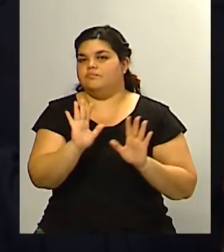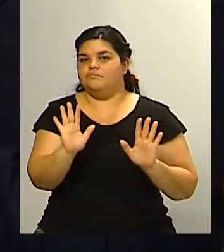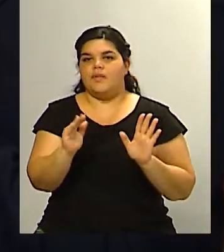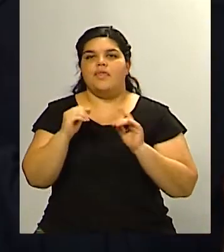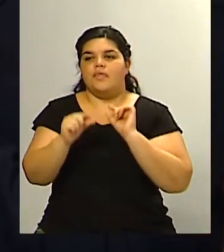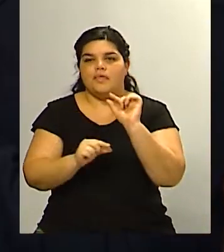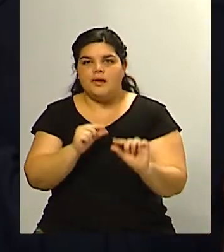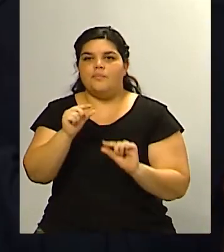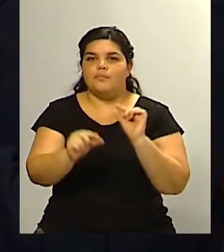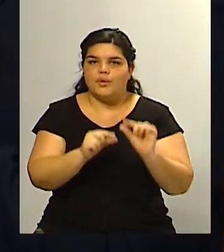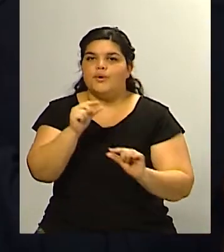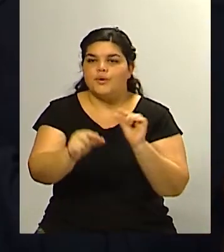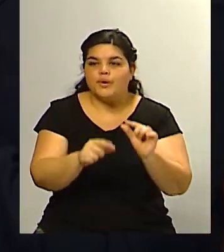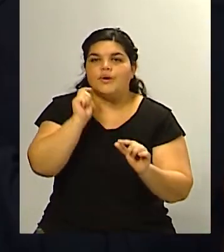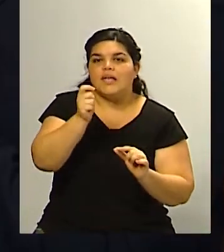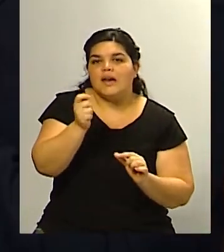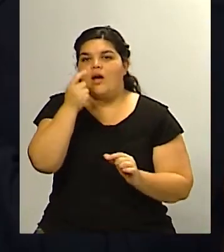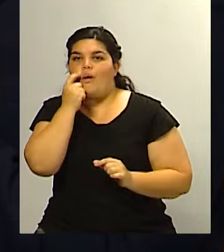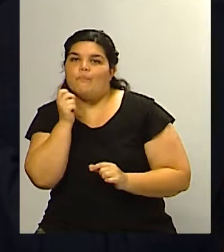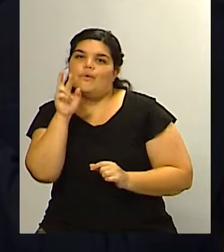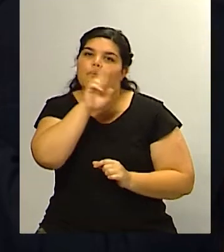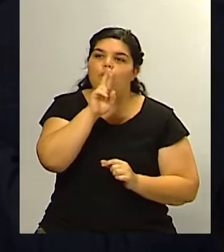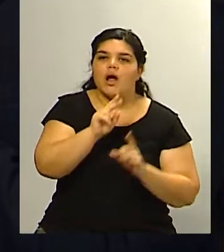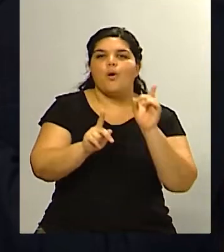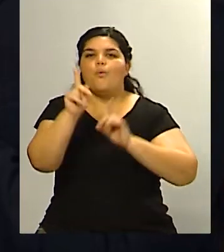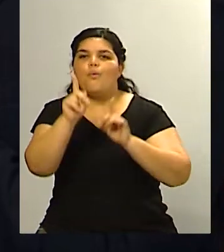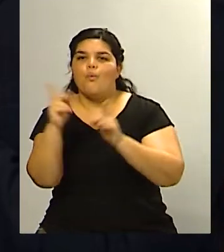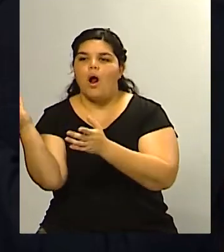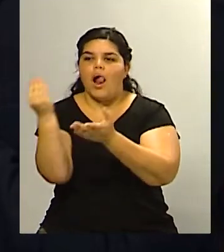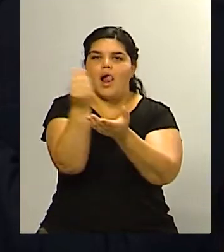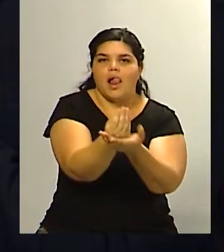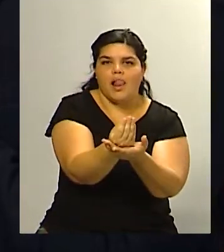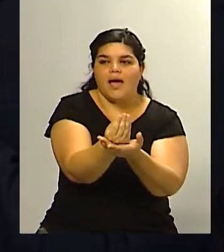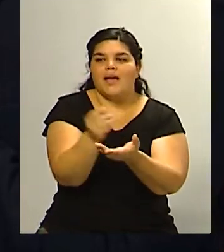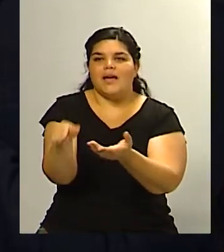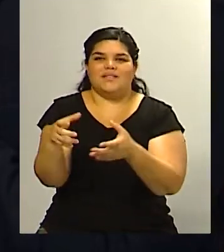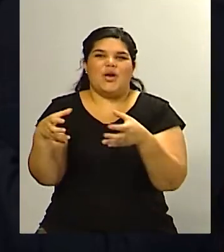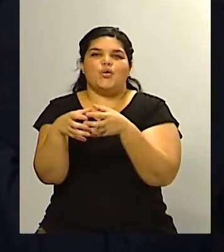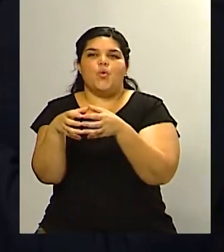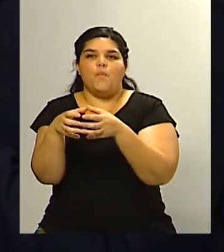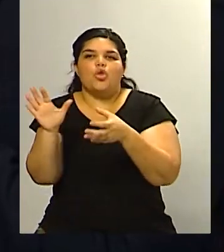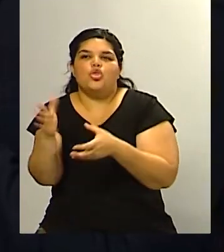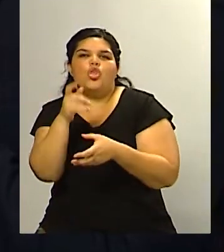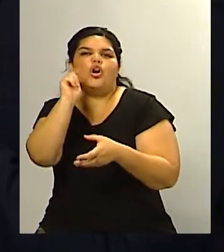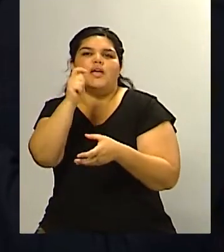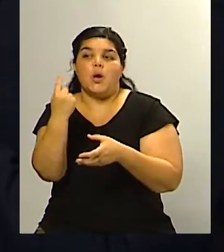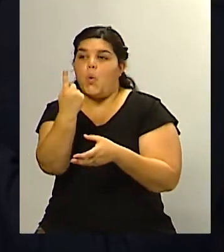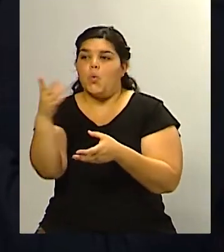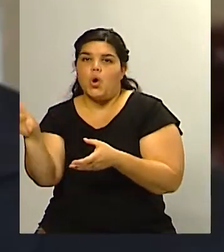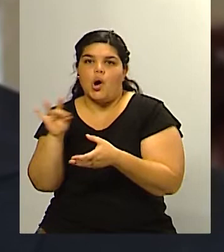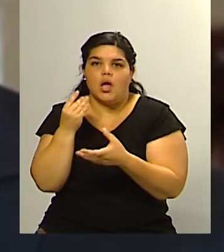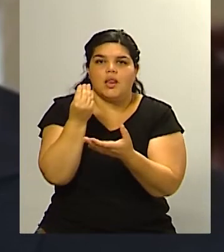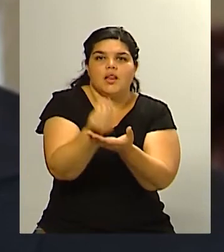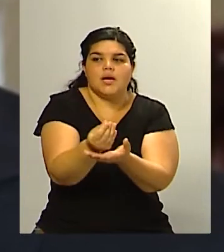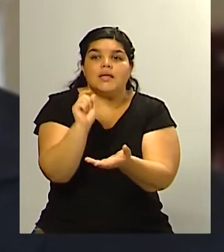apareciendo él o la candidata que lleve el nombre de precandidato o precandidata gobernado muchos